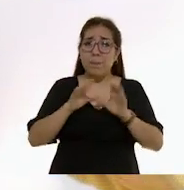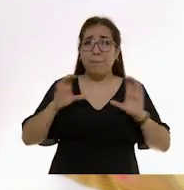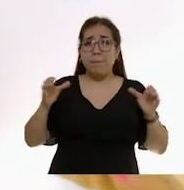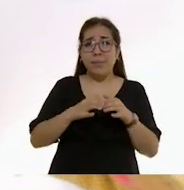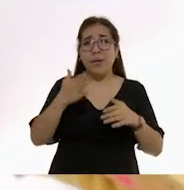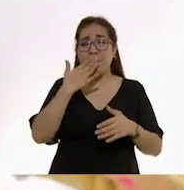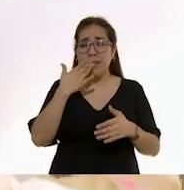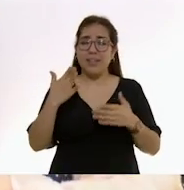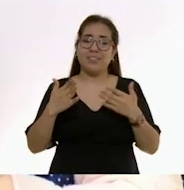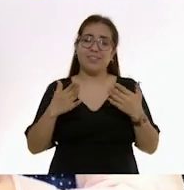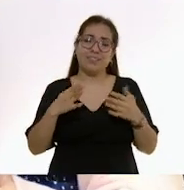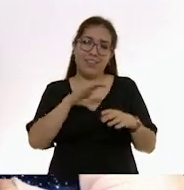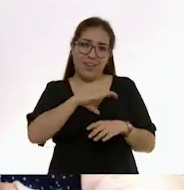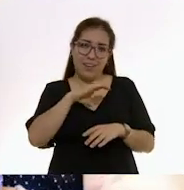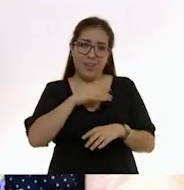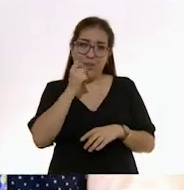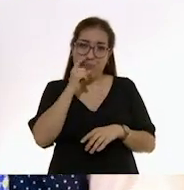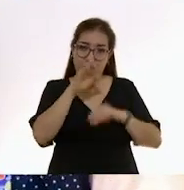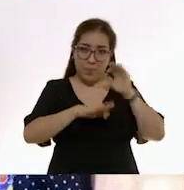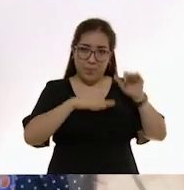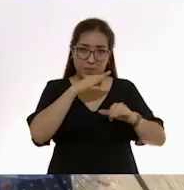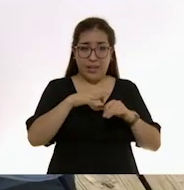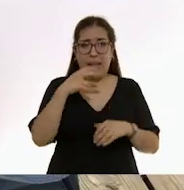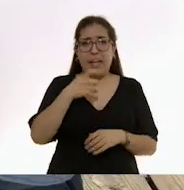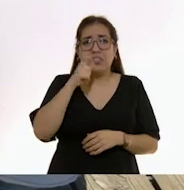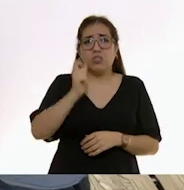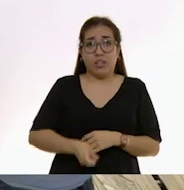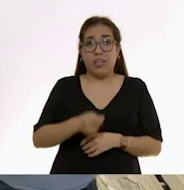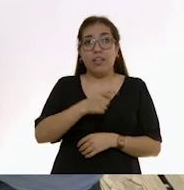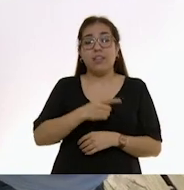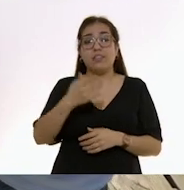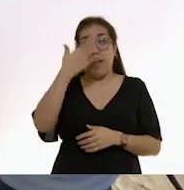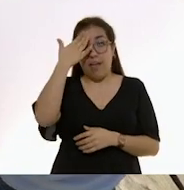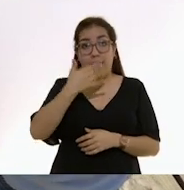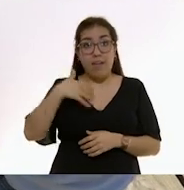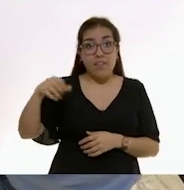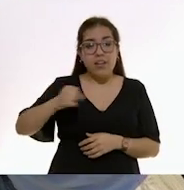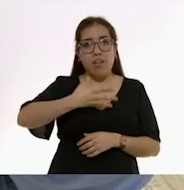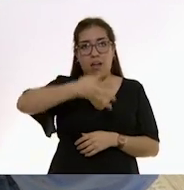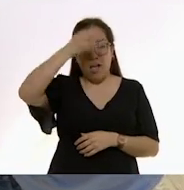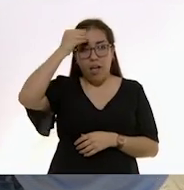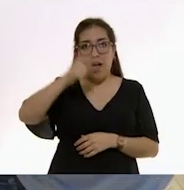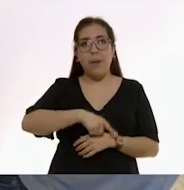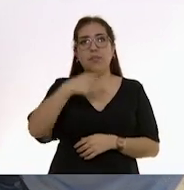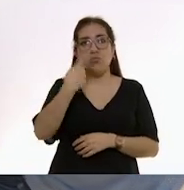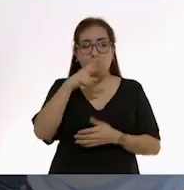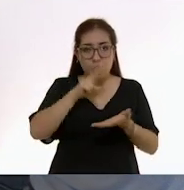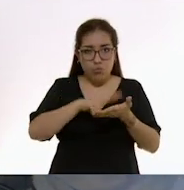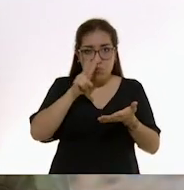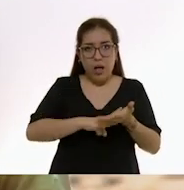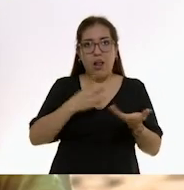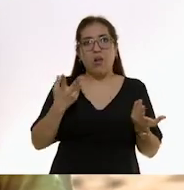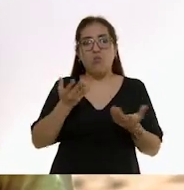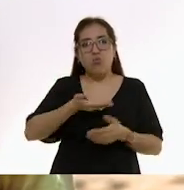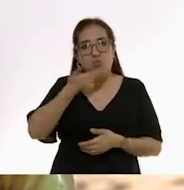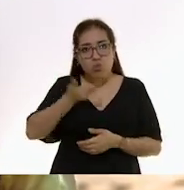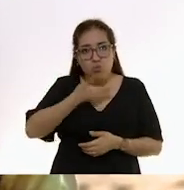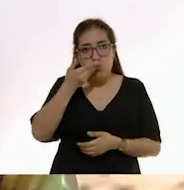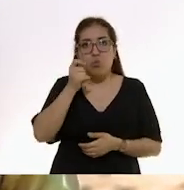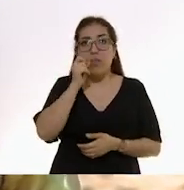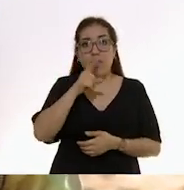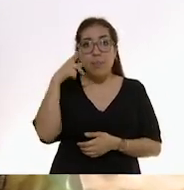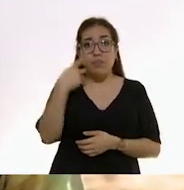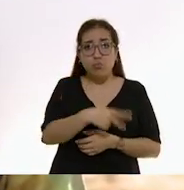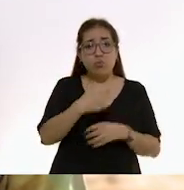y afectivas. Esto lo que les va a permitir es adquirir habilidades, hábitos, valores, así como desarrollar